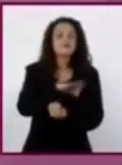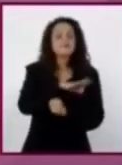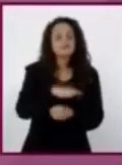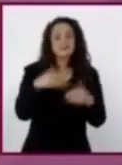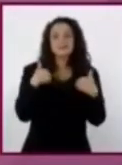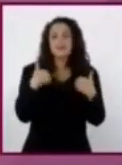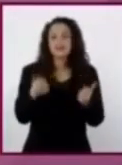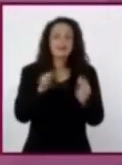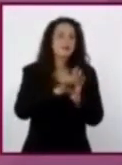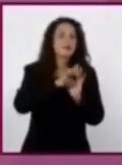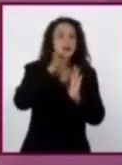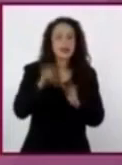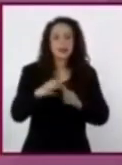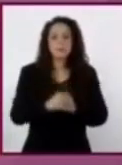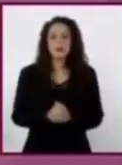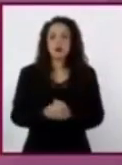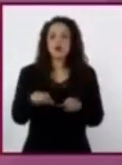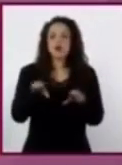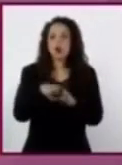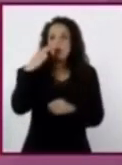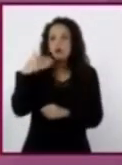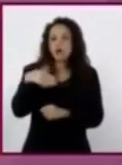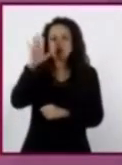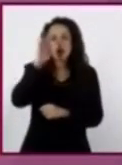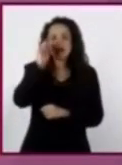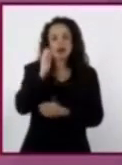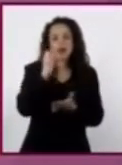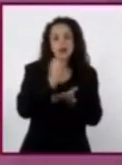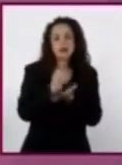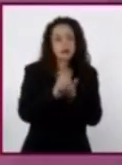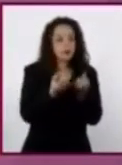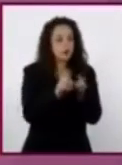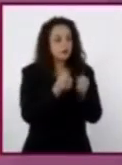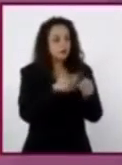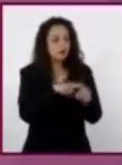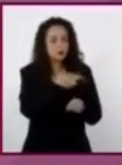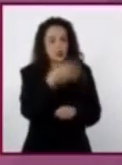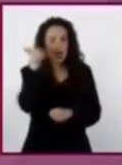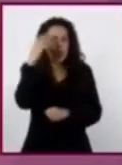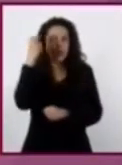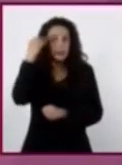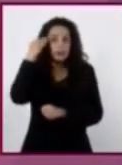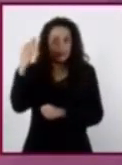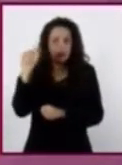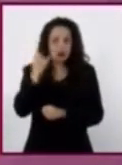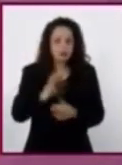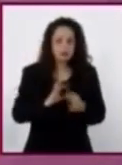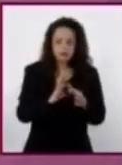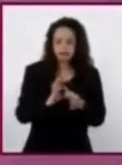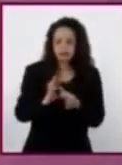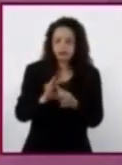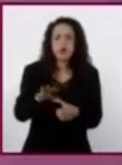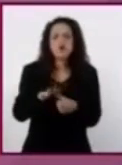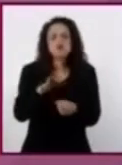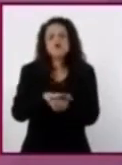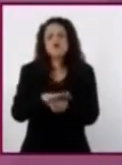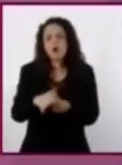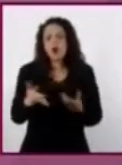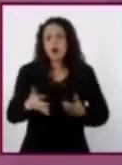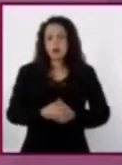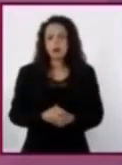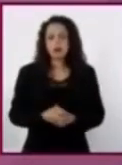por ejemplo, cómo había sido la organización económica y social y qué vínculos y parentescos tenían. Así,